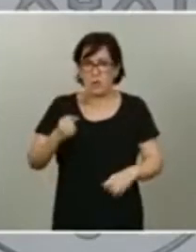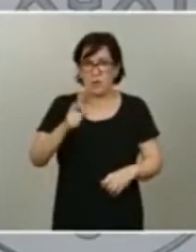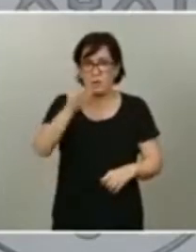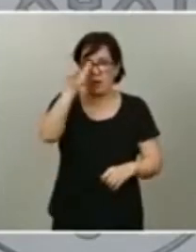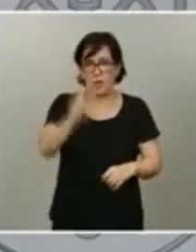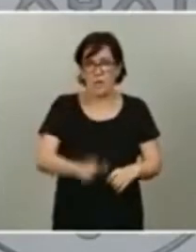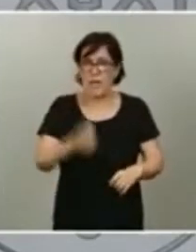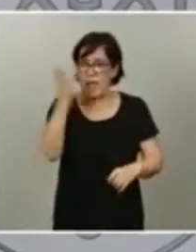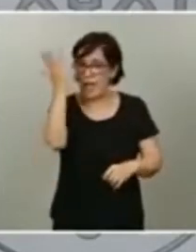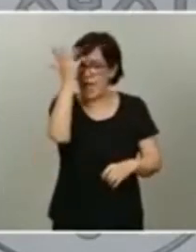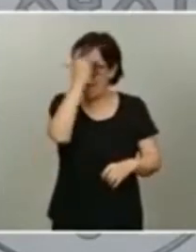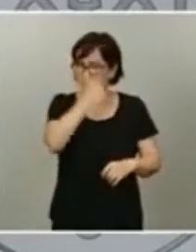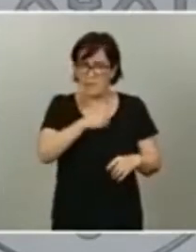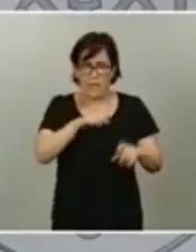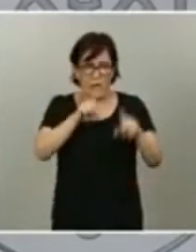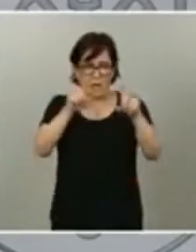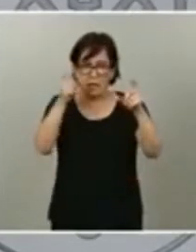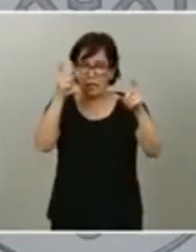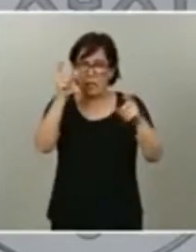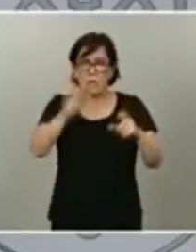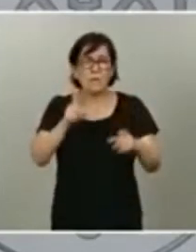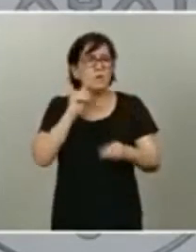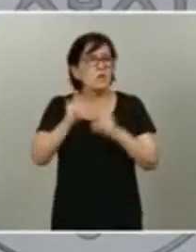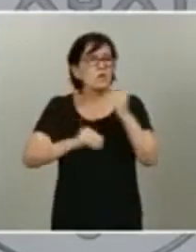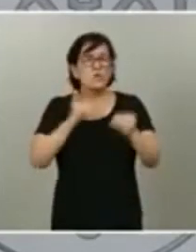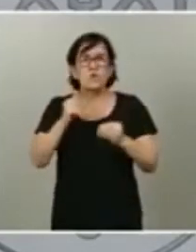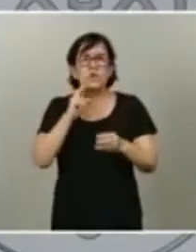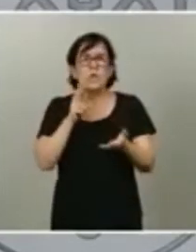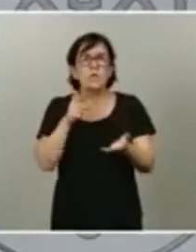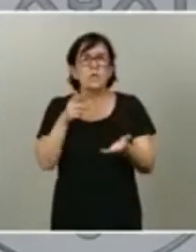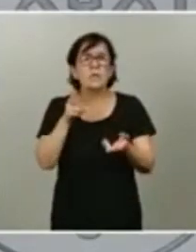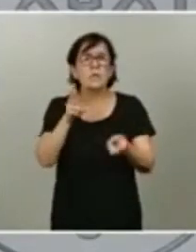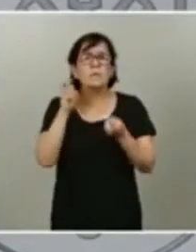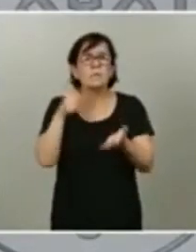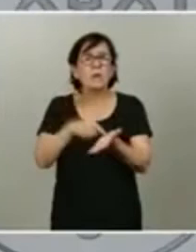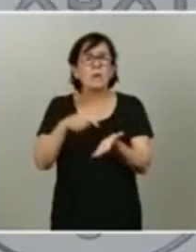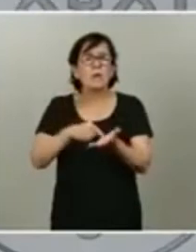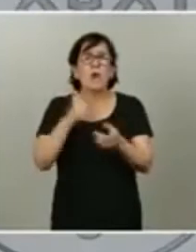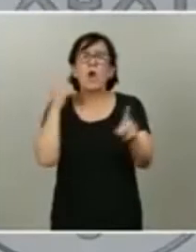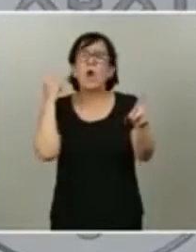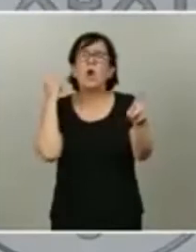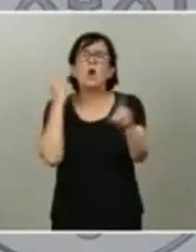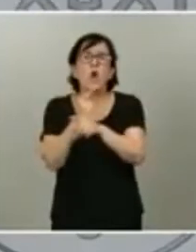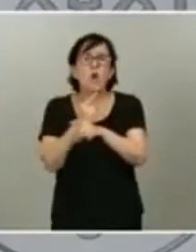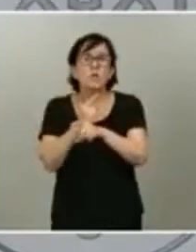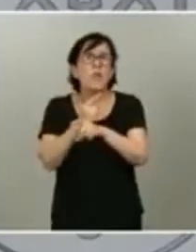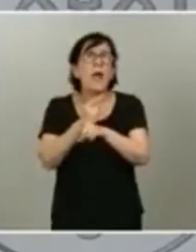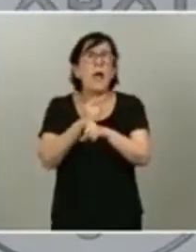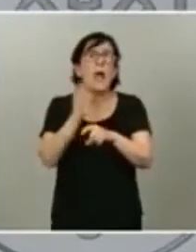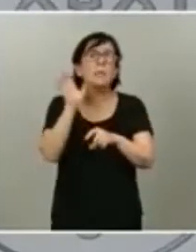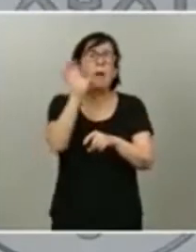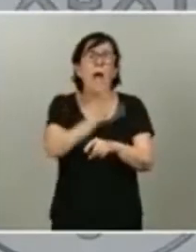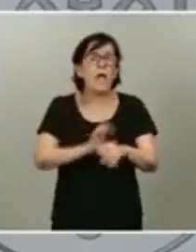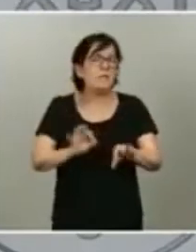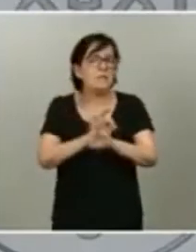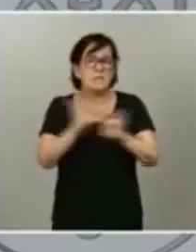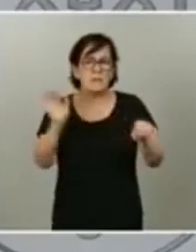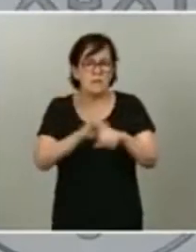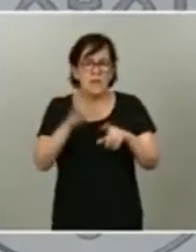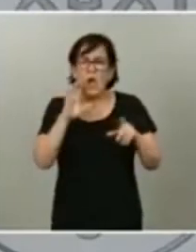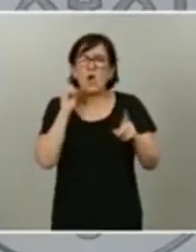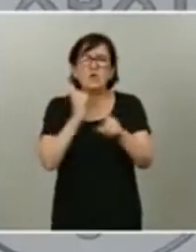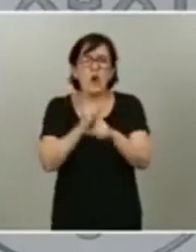cuestión es que no se hace un impuesto digital contra ningún país ni contra ningún sector en